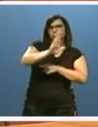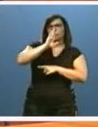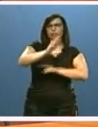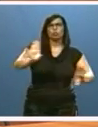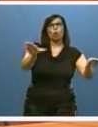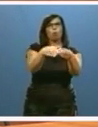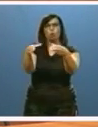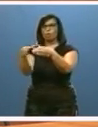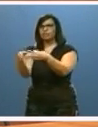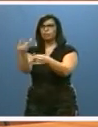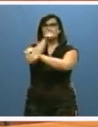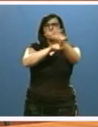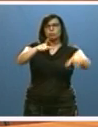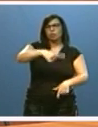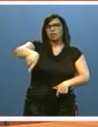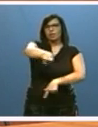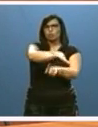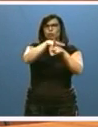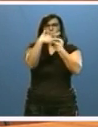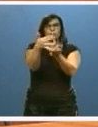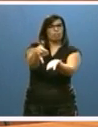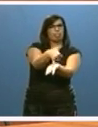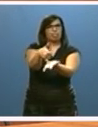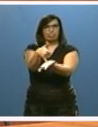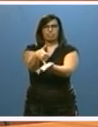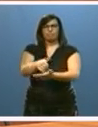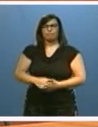colectivos y personas que viven en situación de mayor fragilidad.